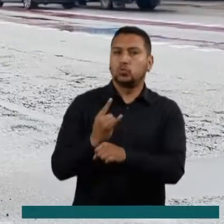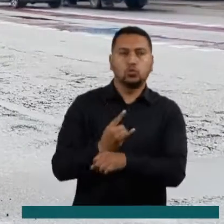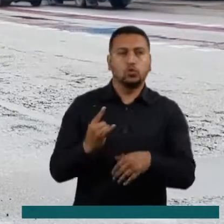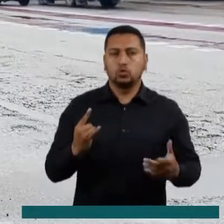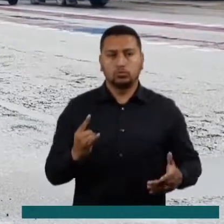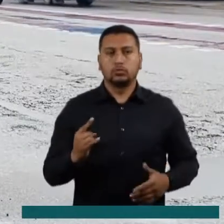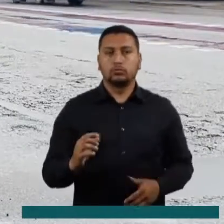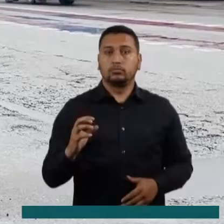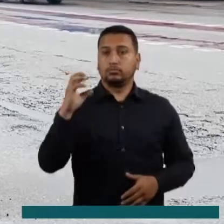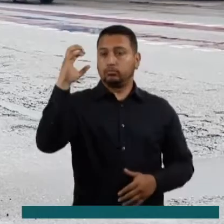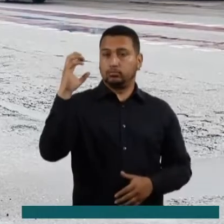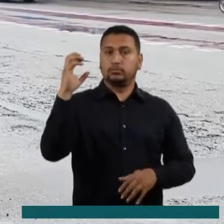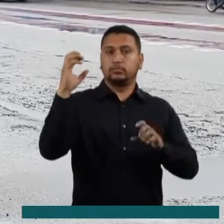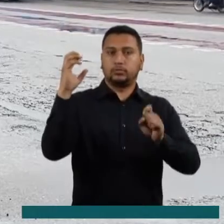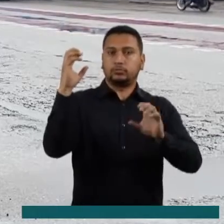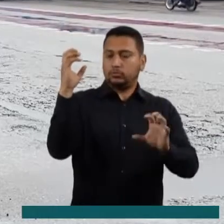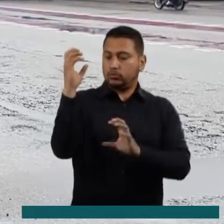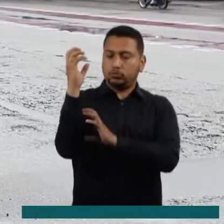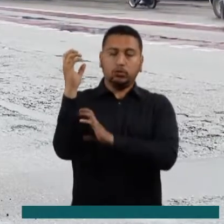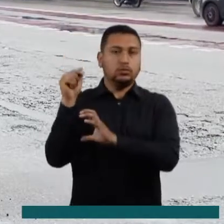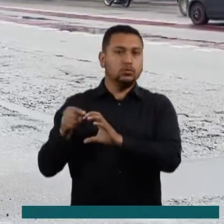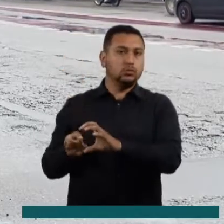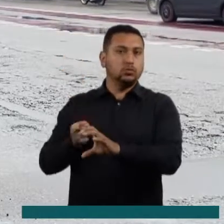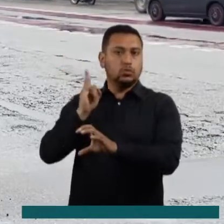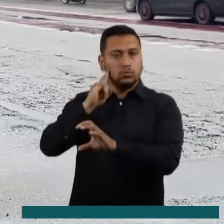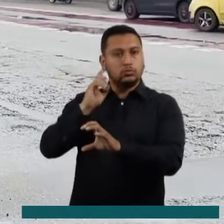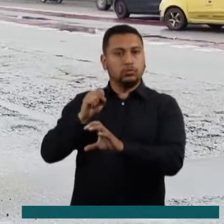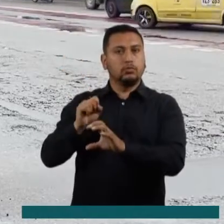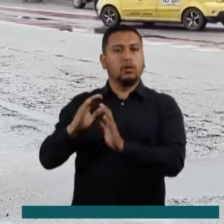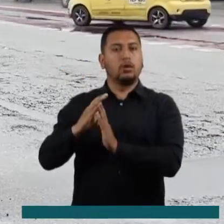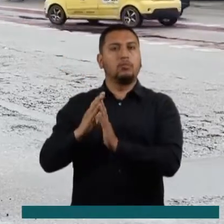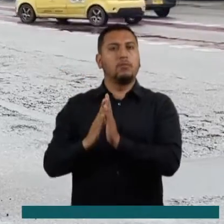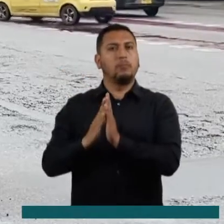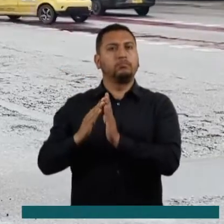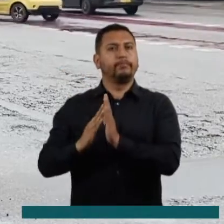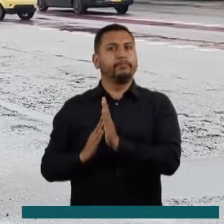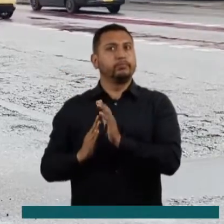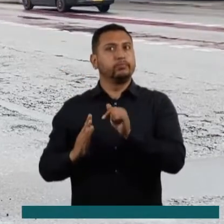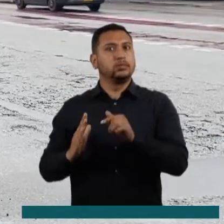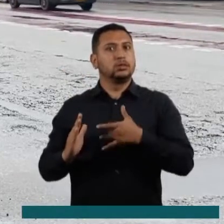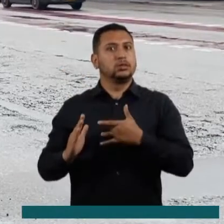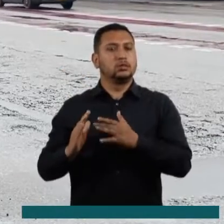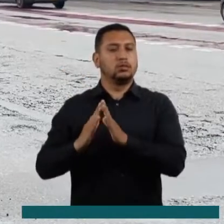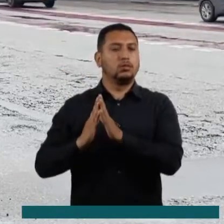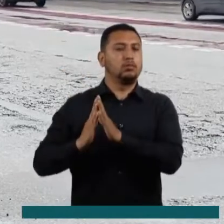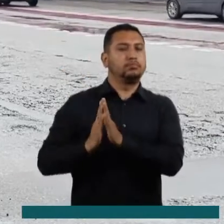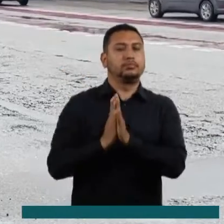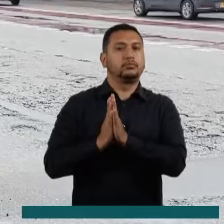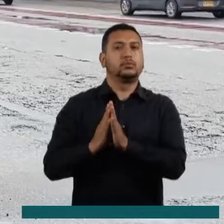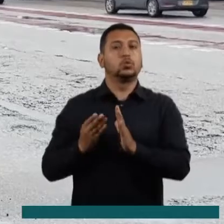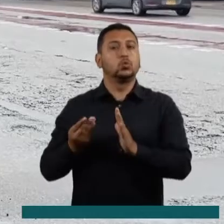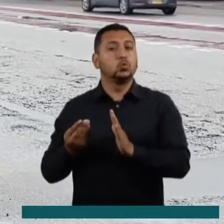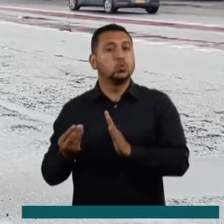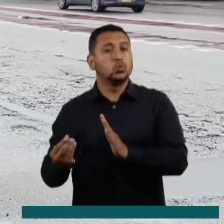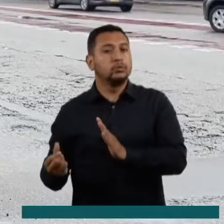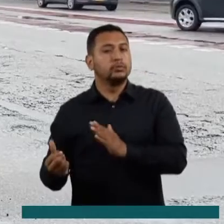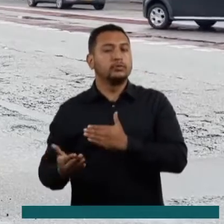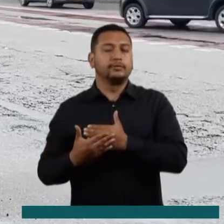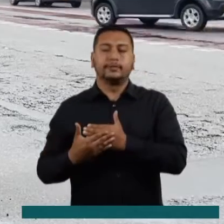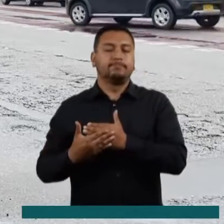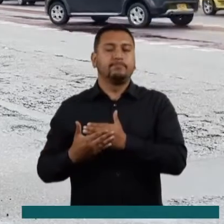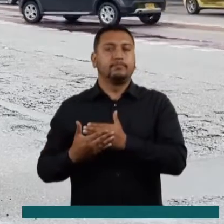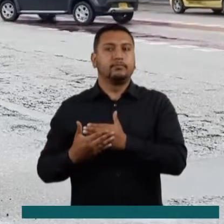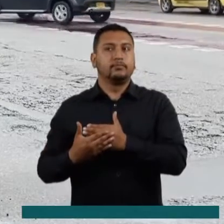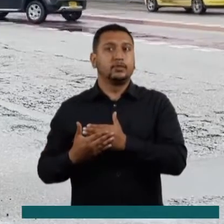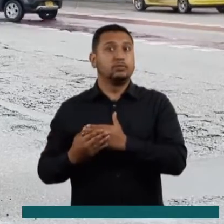que ubicar la caja sonora en los postes semafóricos y poner la mano en donde haya más relieve. Los sonidos lentos nos van a indicar que no podemos